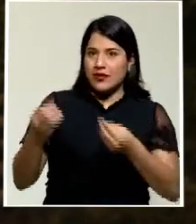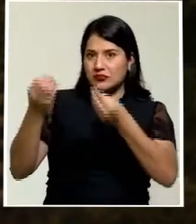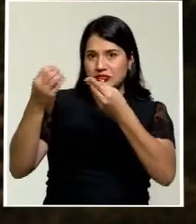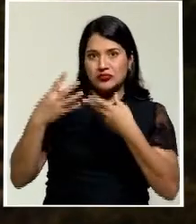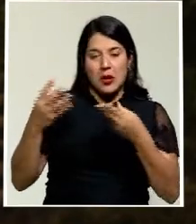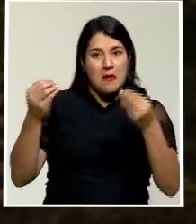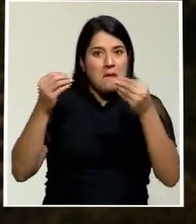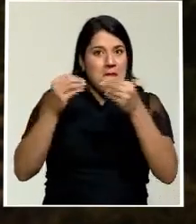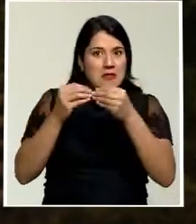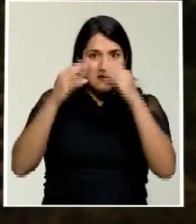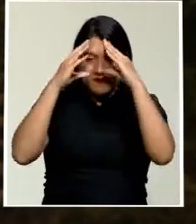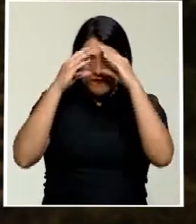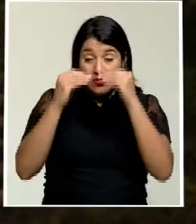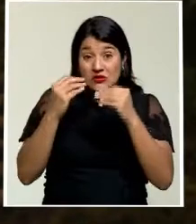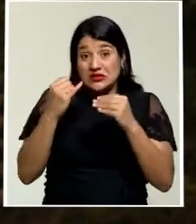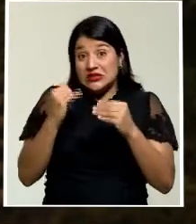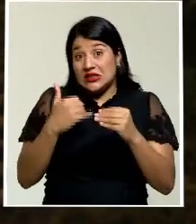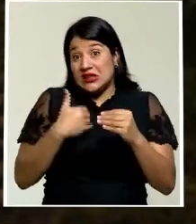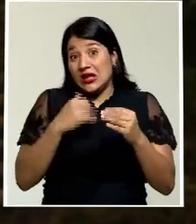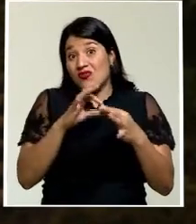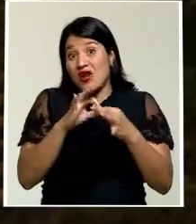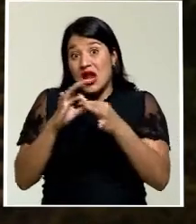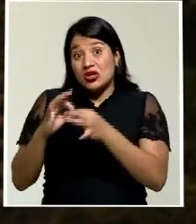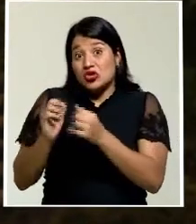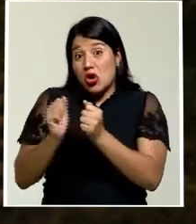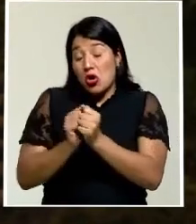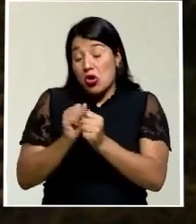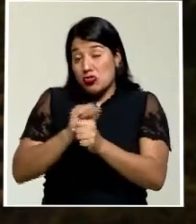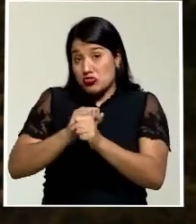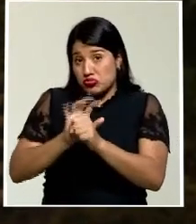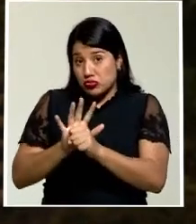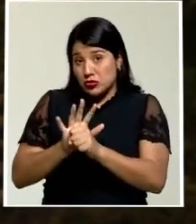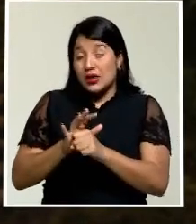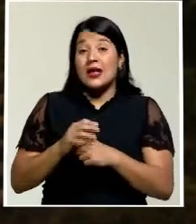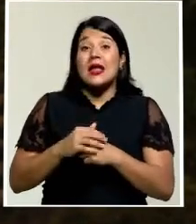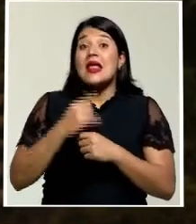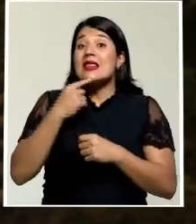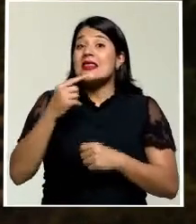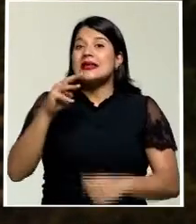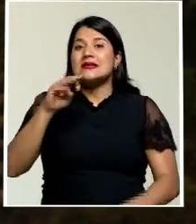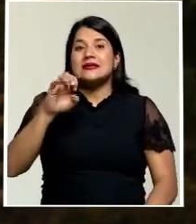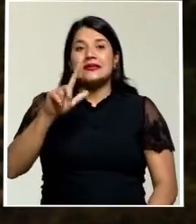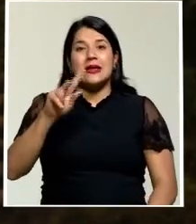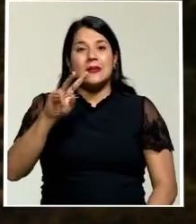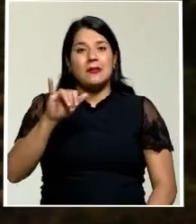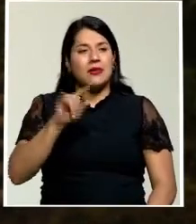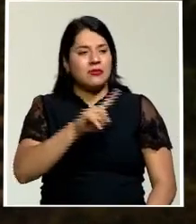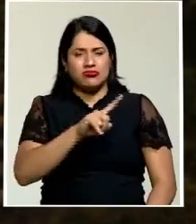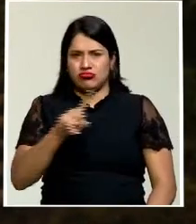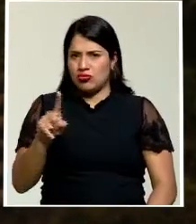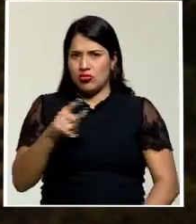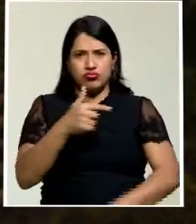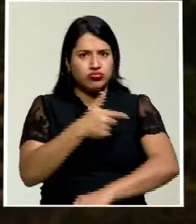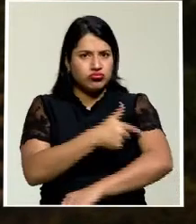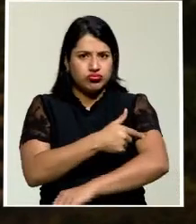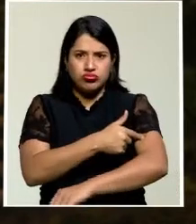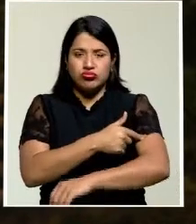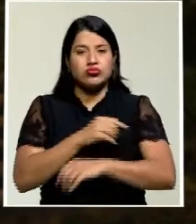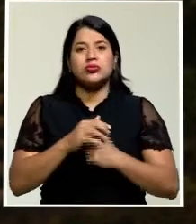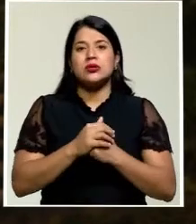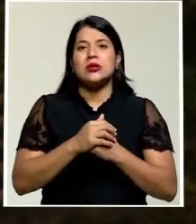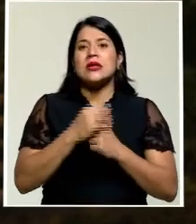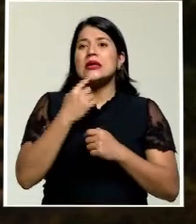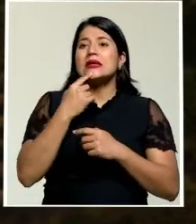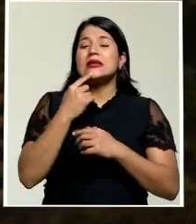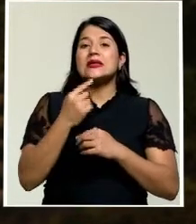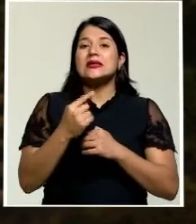si tiene alguna relación con este tema. Eso sí, él ha asegurado que no va a vacunarse, que pues no son ratos de laboratorio,